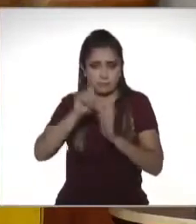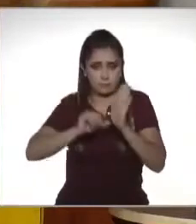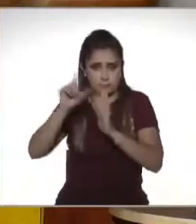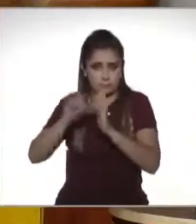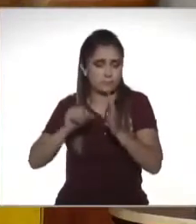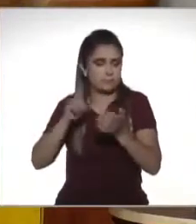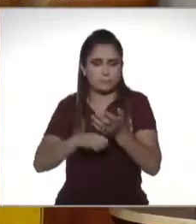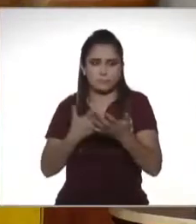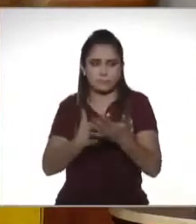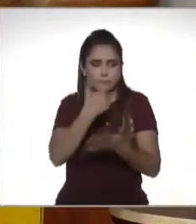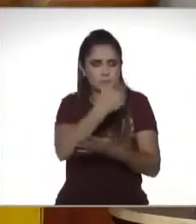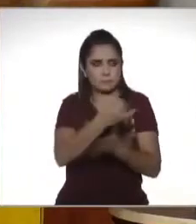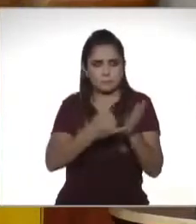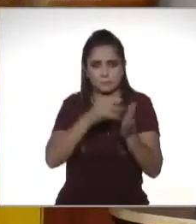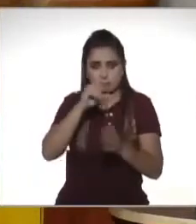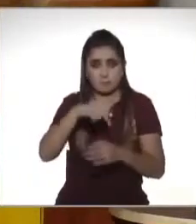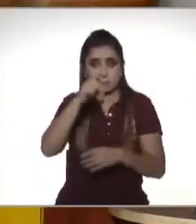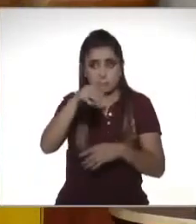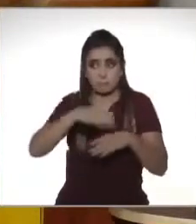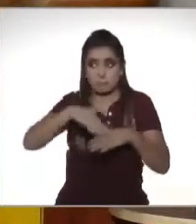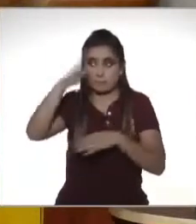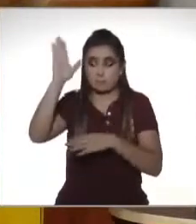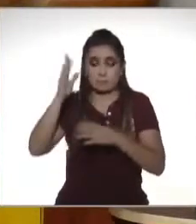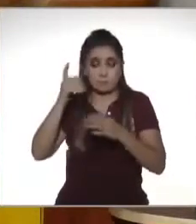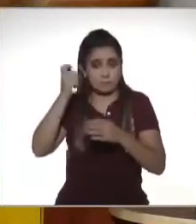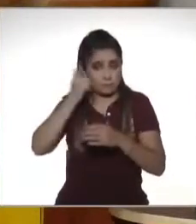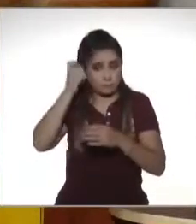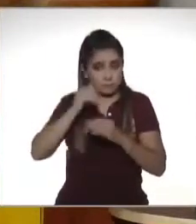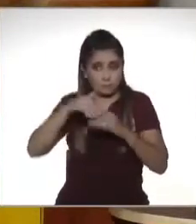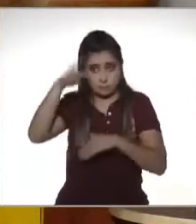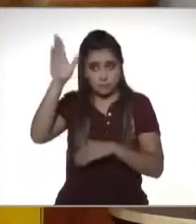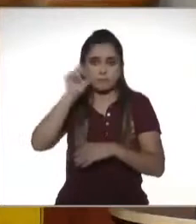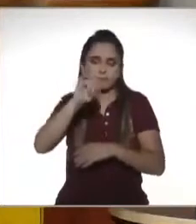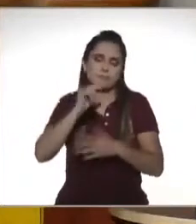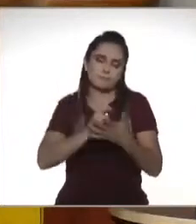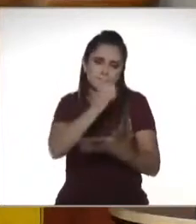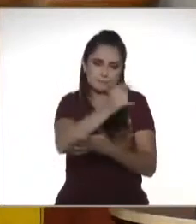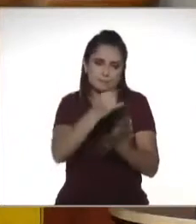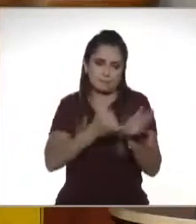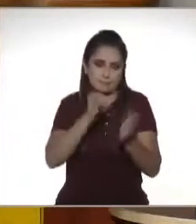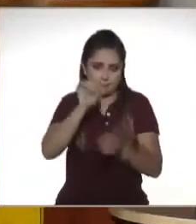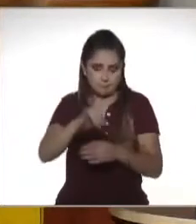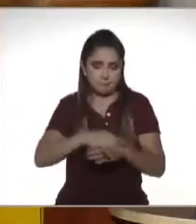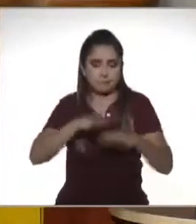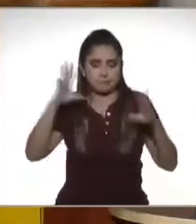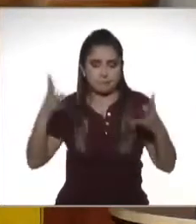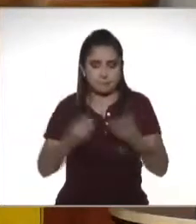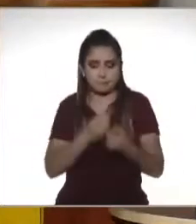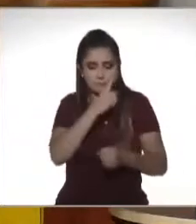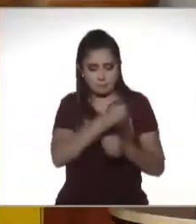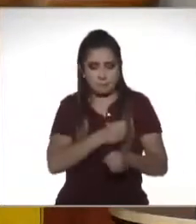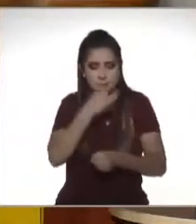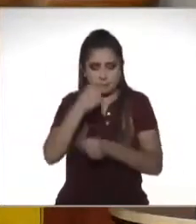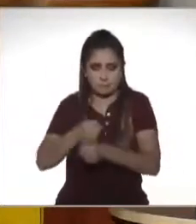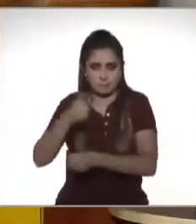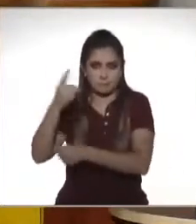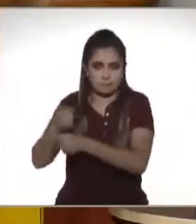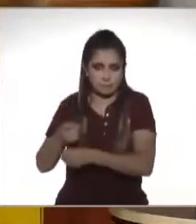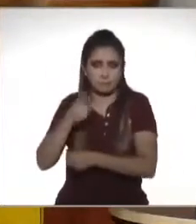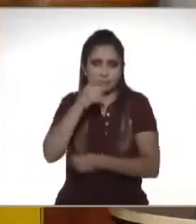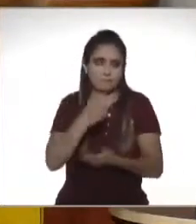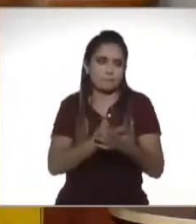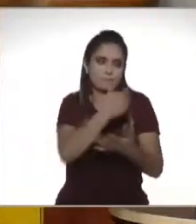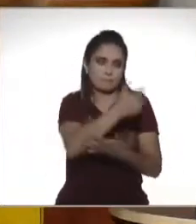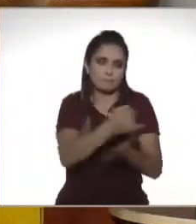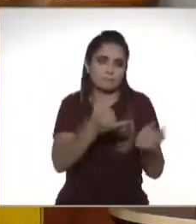exentos si tiene una pensión mayor a esa la diferencia si paga impuesto y en la anual bueno pues en la anual seguramente salió el ajuste y ahí tuvo que